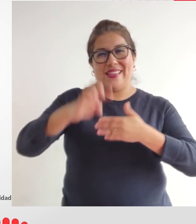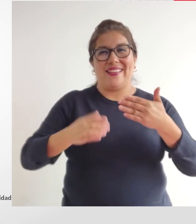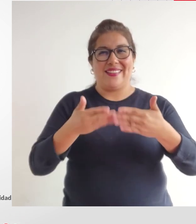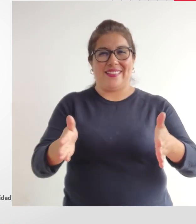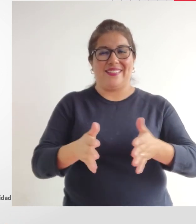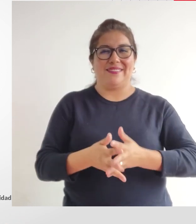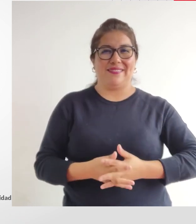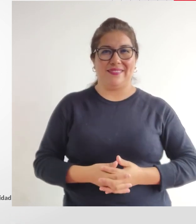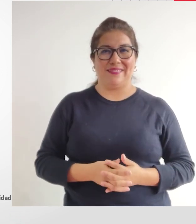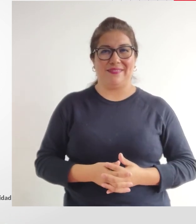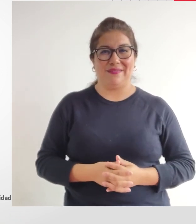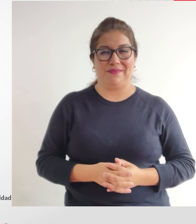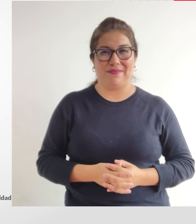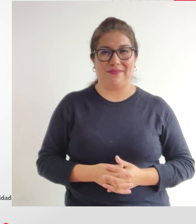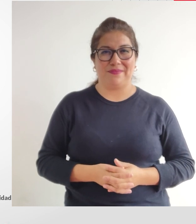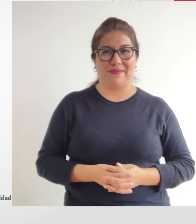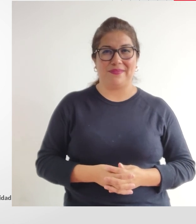Sin Barreras